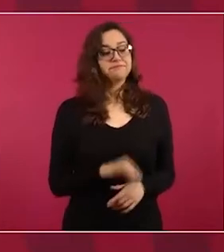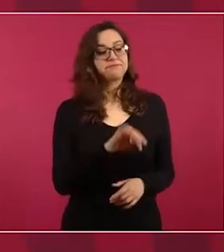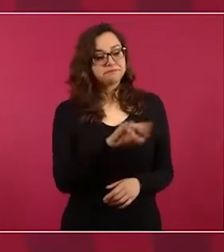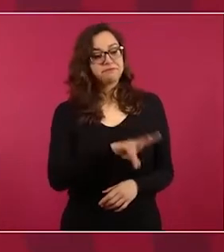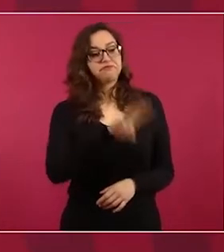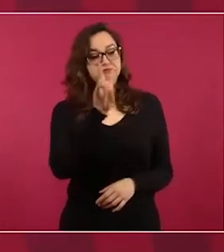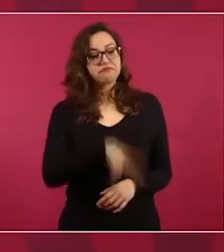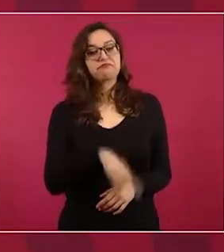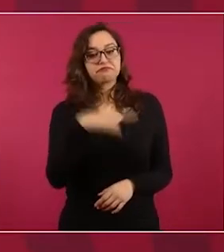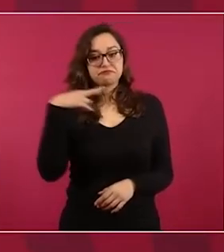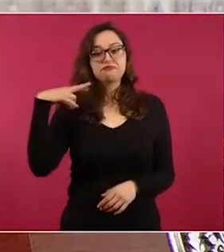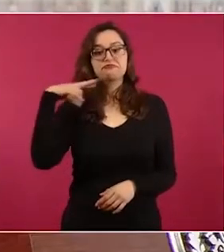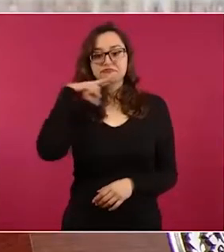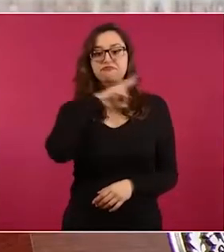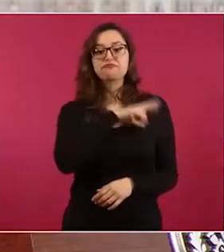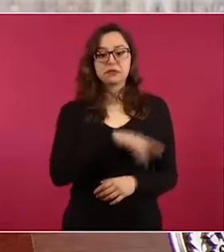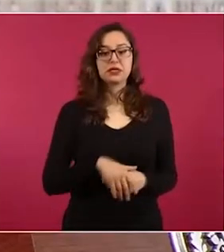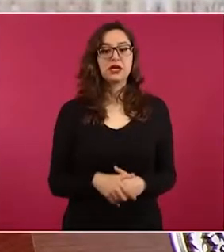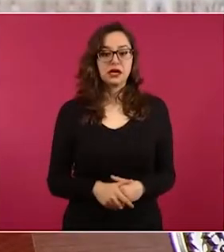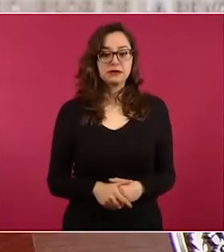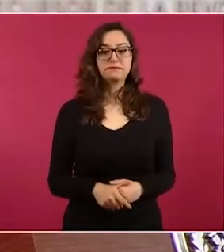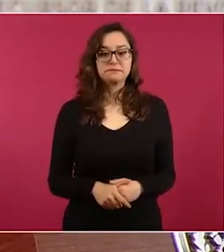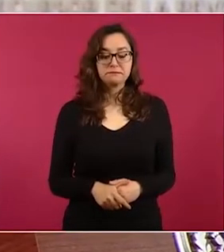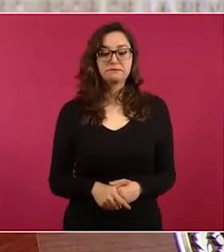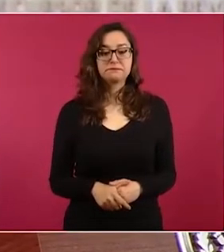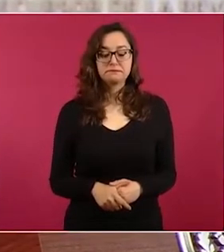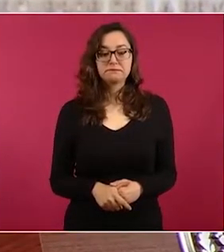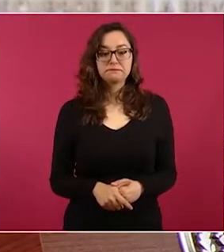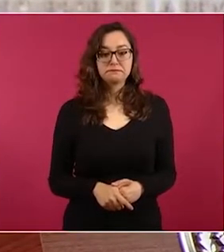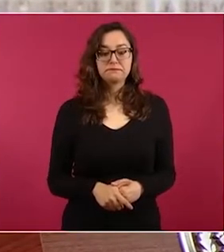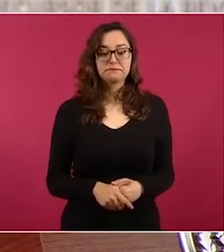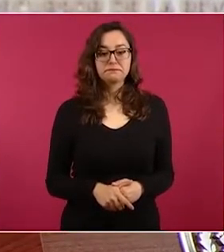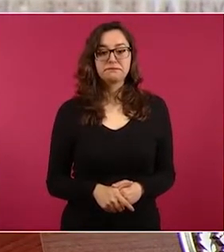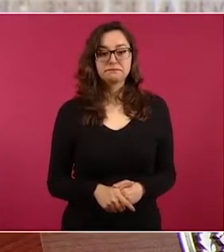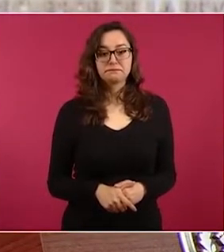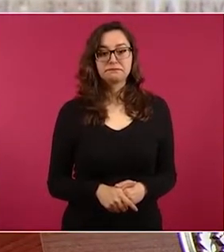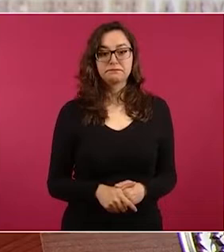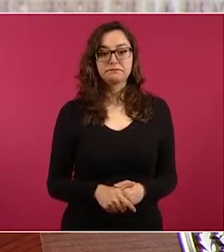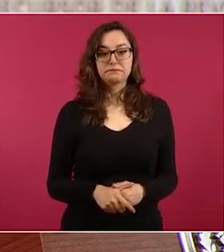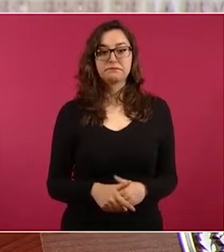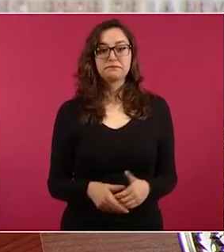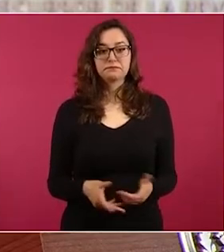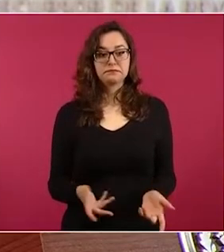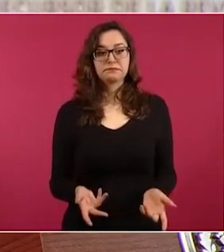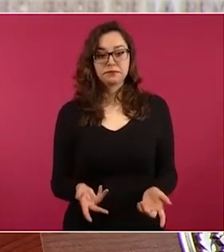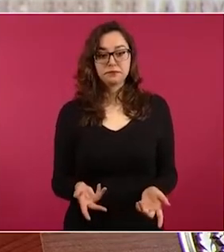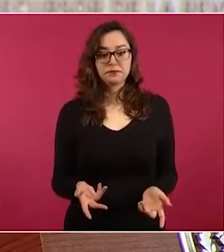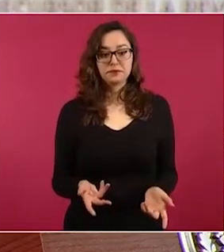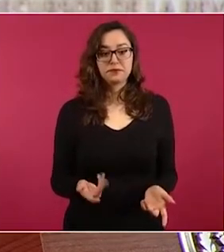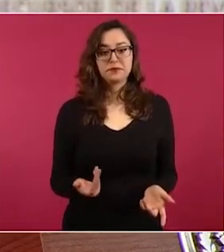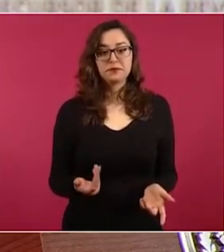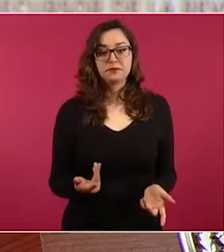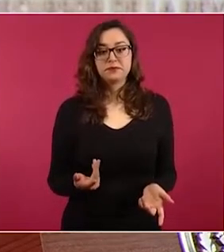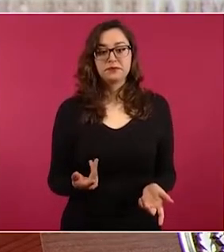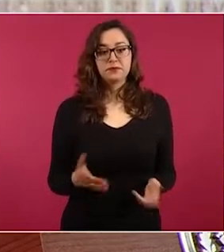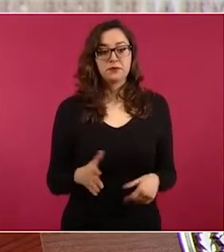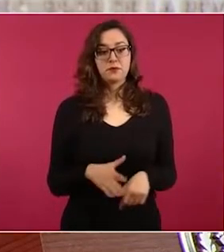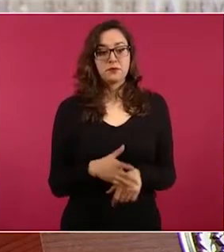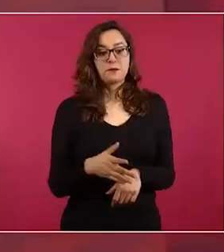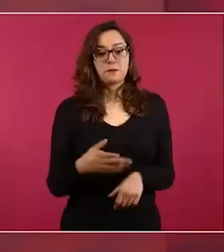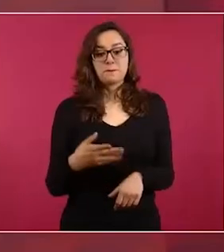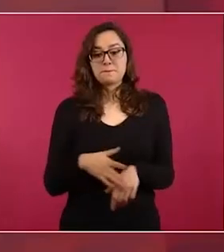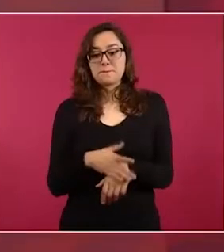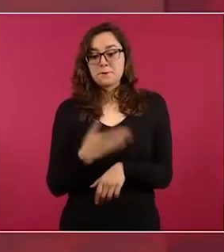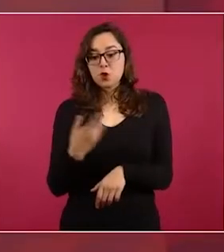influyentes los que no quieren